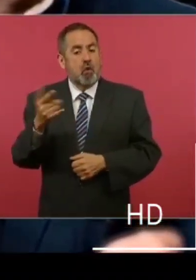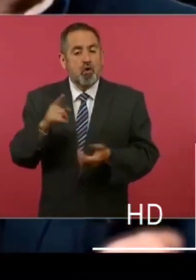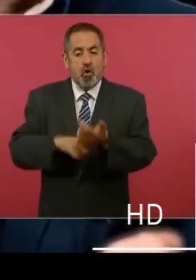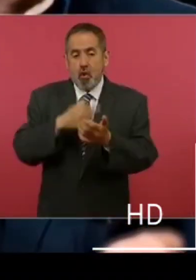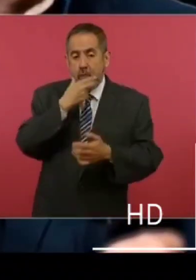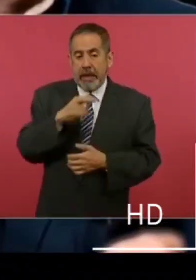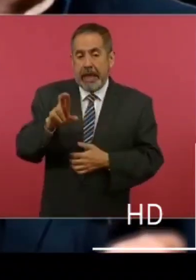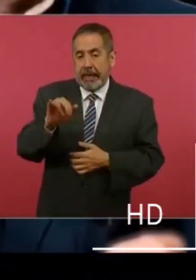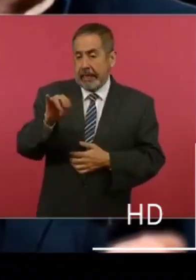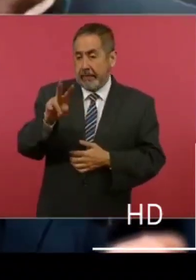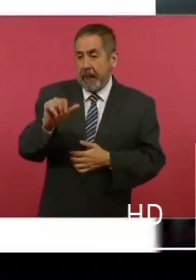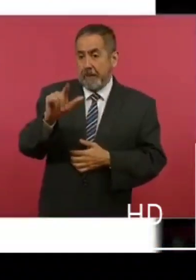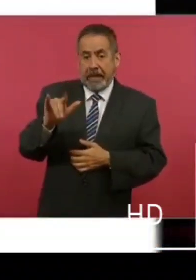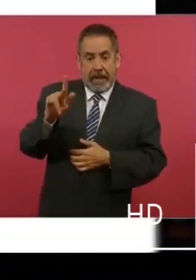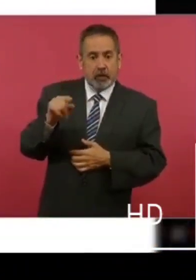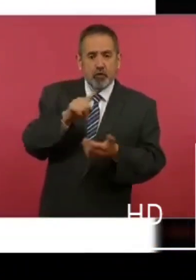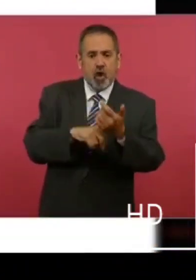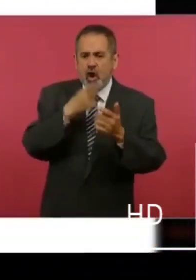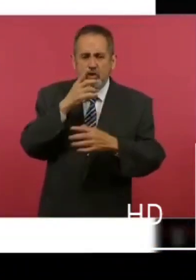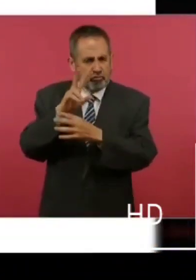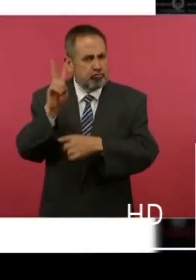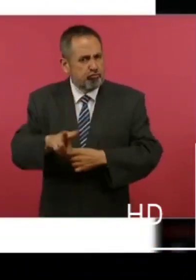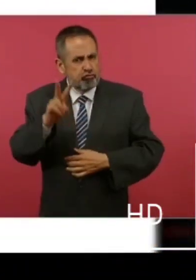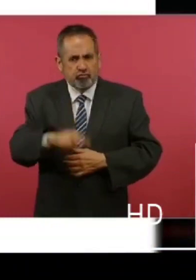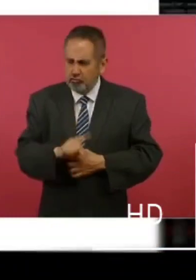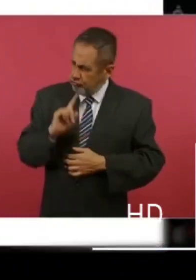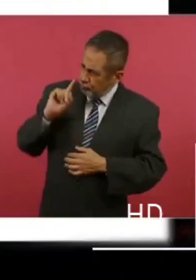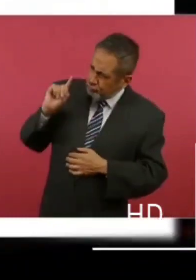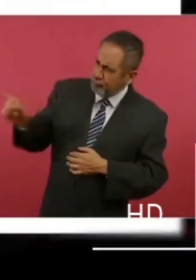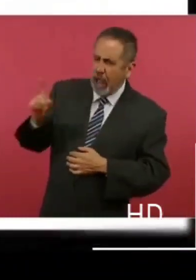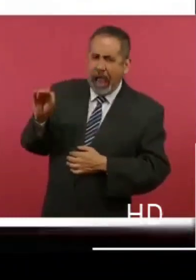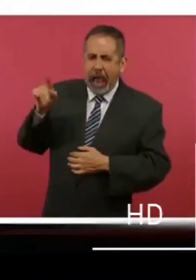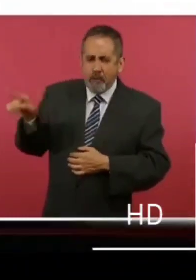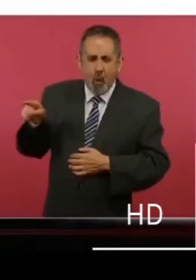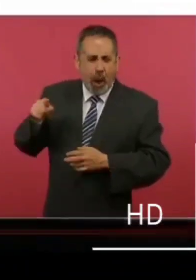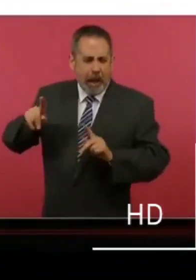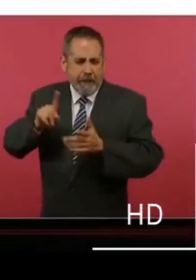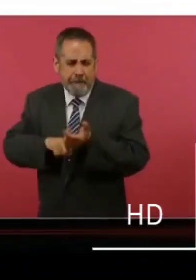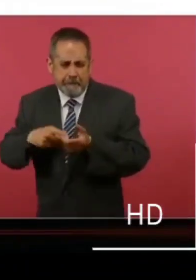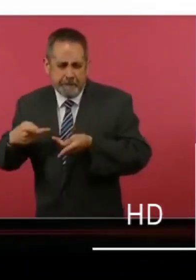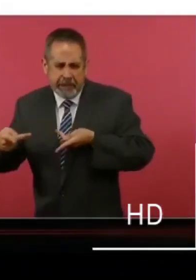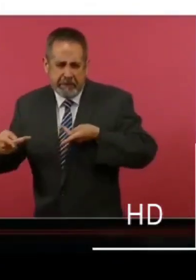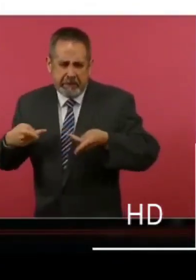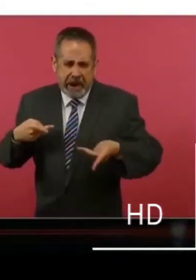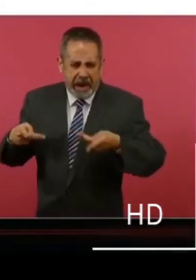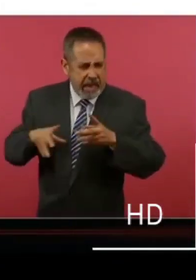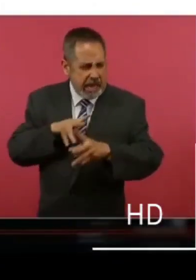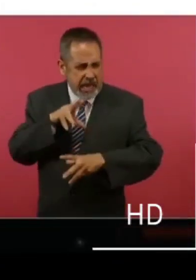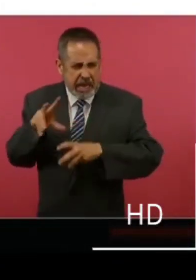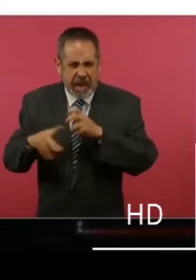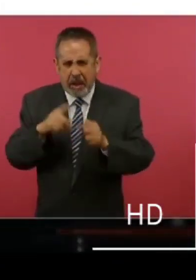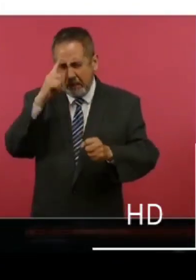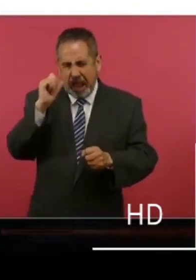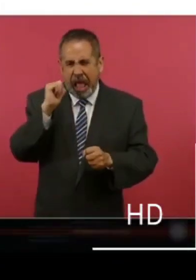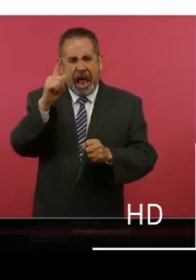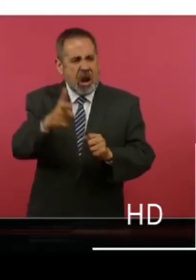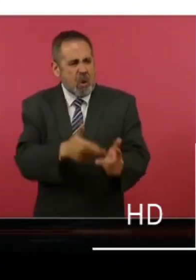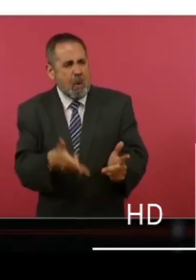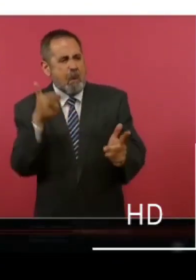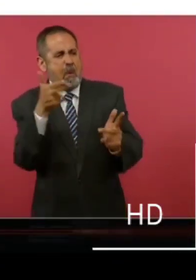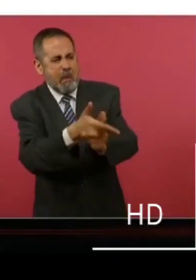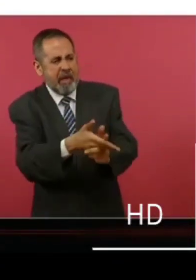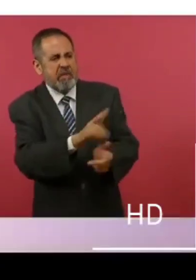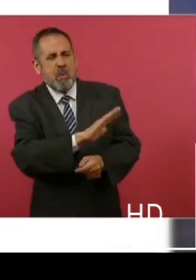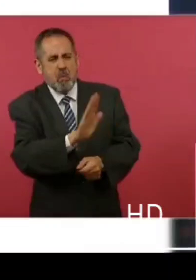Raimundo Riva Palacio afirmó que López Obrador está creando las condiciones objetivas para que asesinen a sus